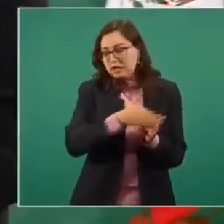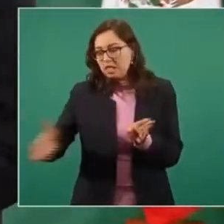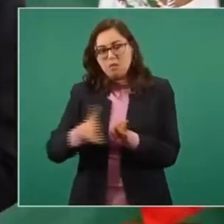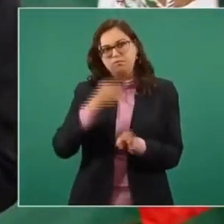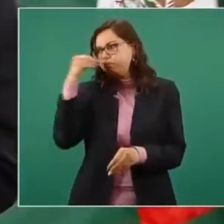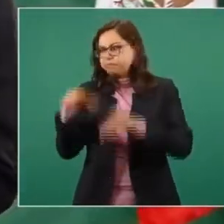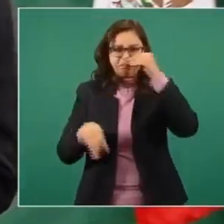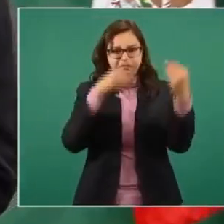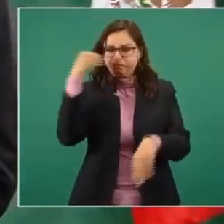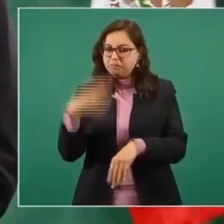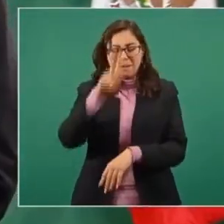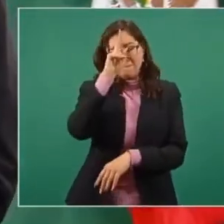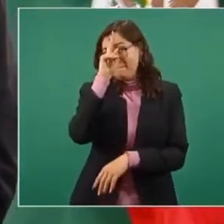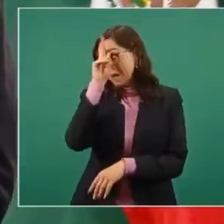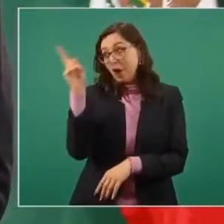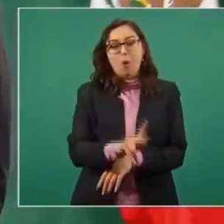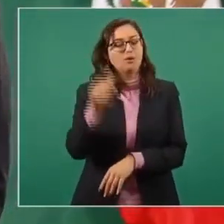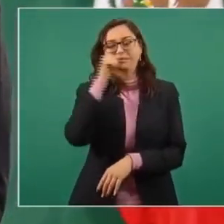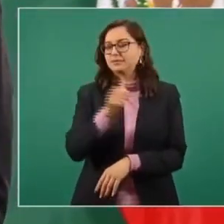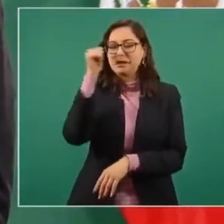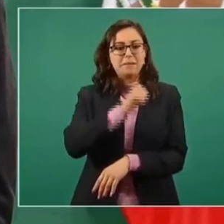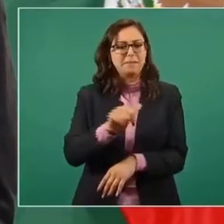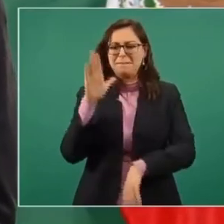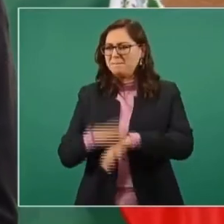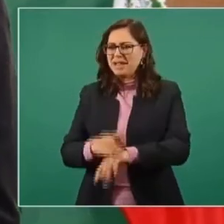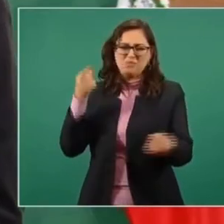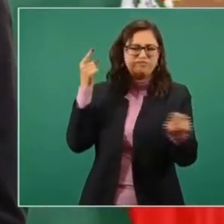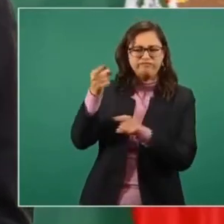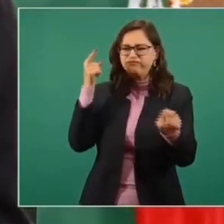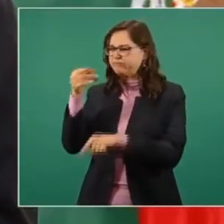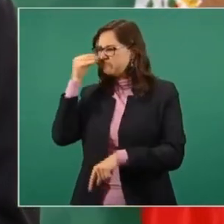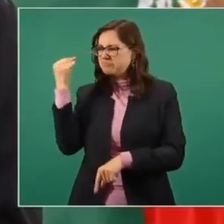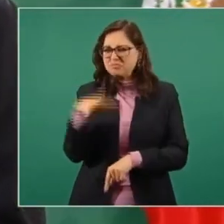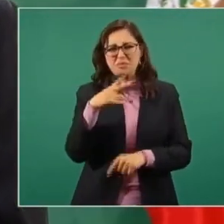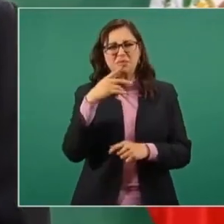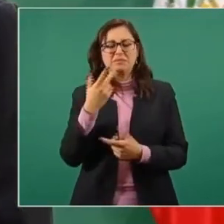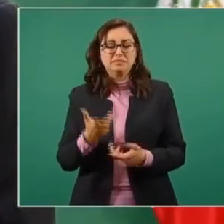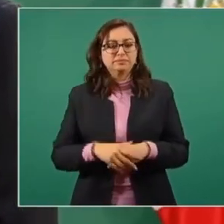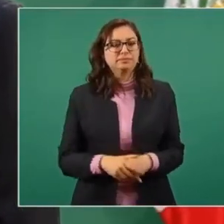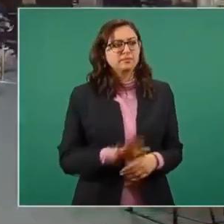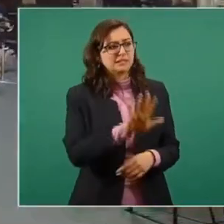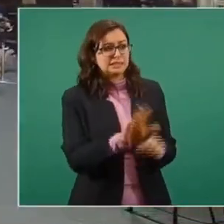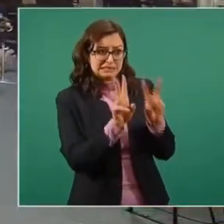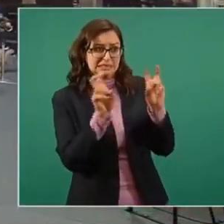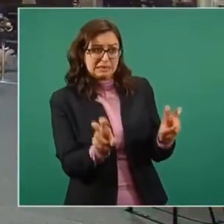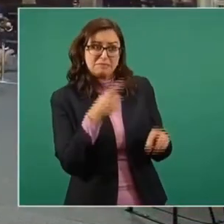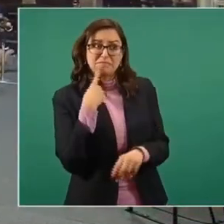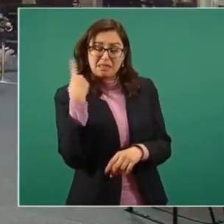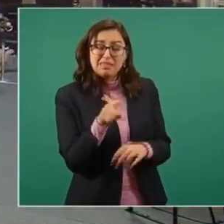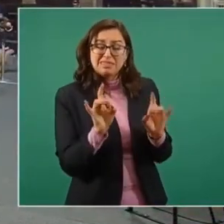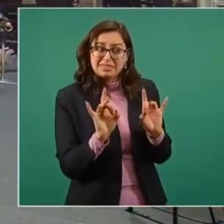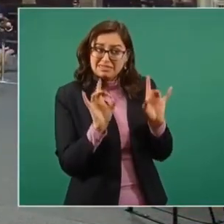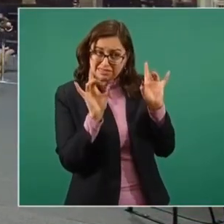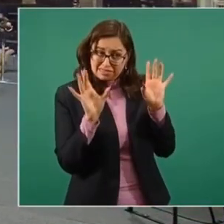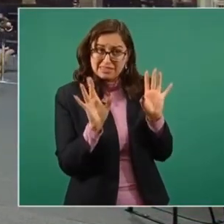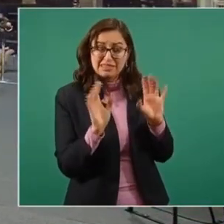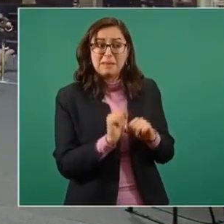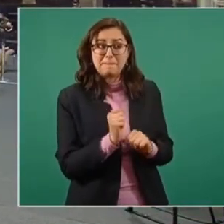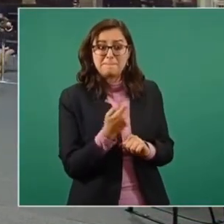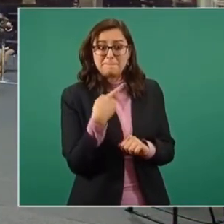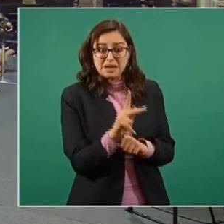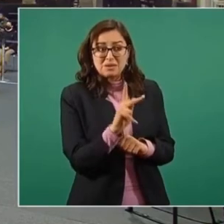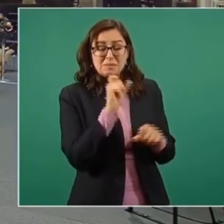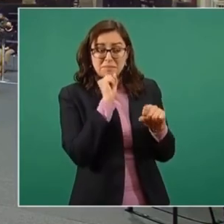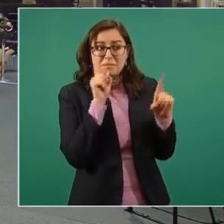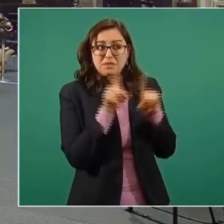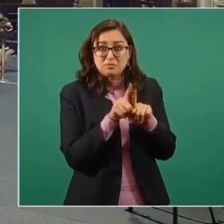el número de acusaciones, descalificaciones, de todo tipo. Esta es una acusación, sí, delicada, pero también sería como, no